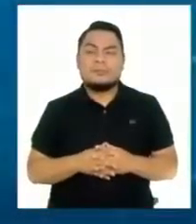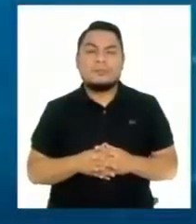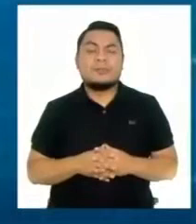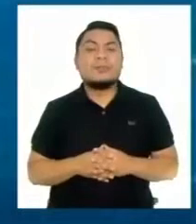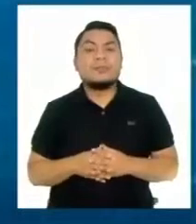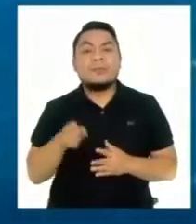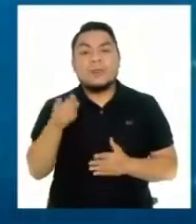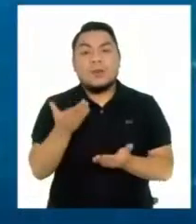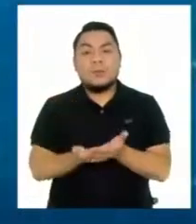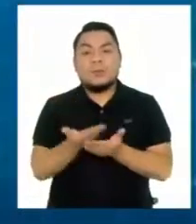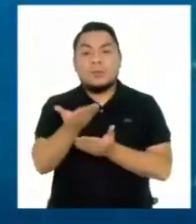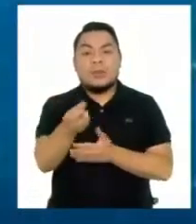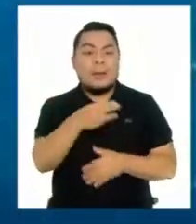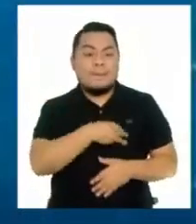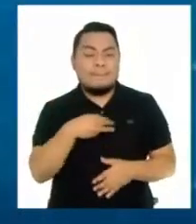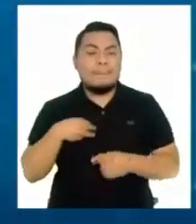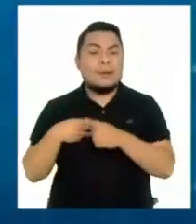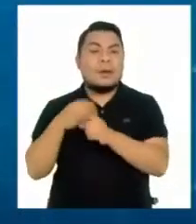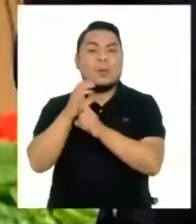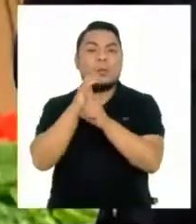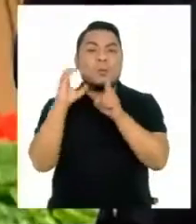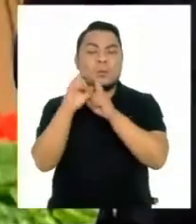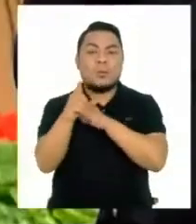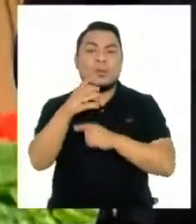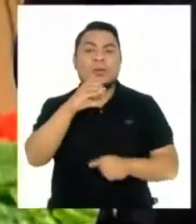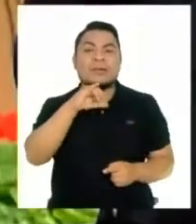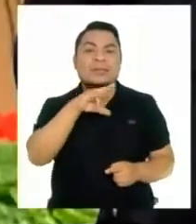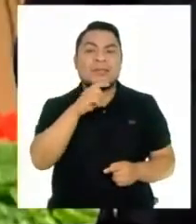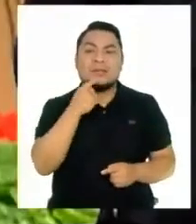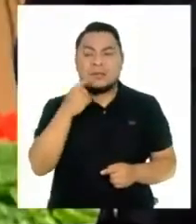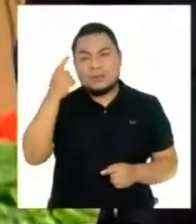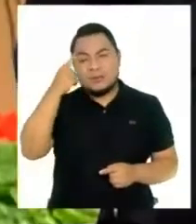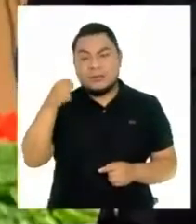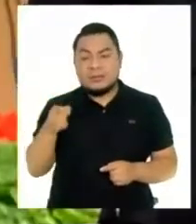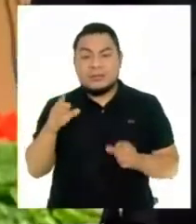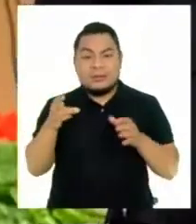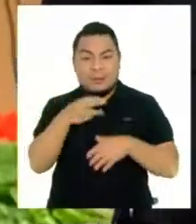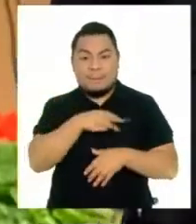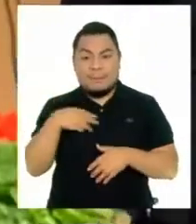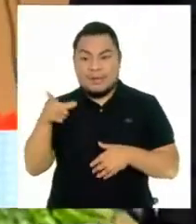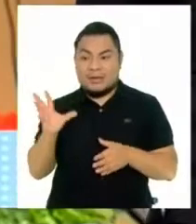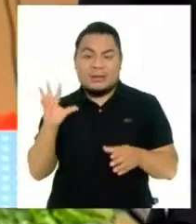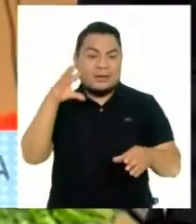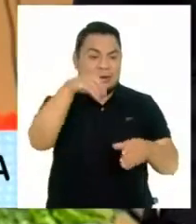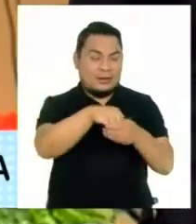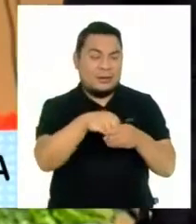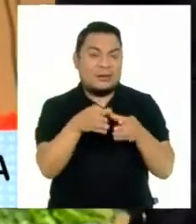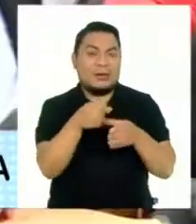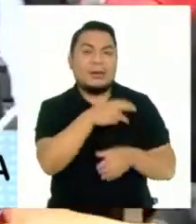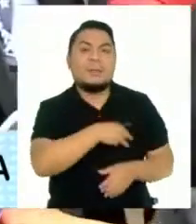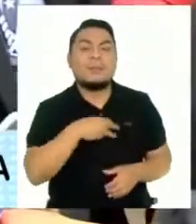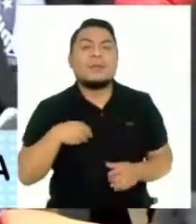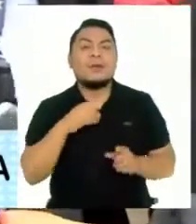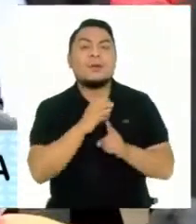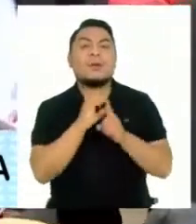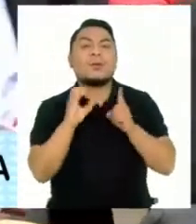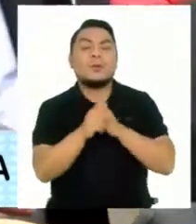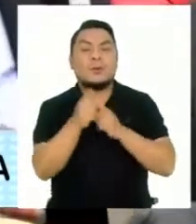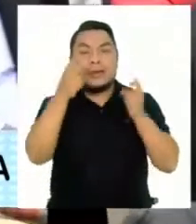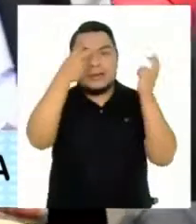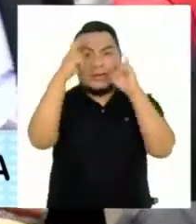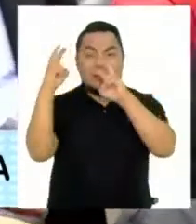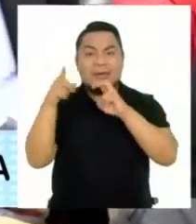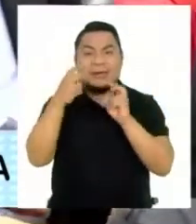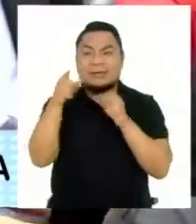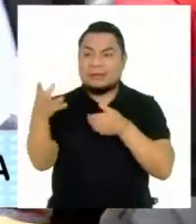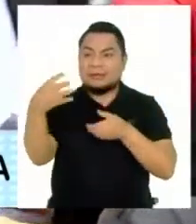Y ante la propuesta del ministro de Cultura, Ciro Galvez, de incorporar al sector turismo en el Ministerio de Cultura, ex